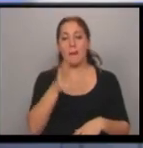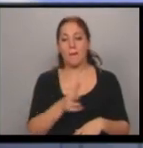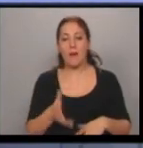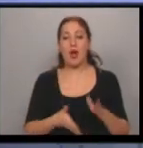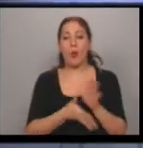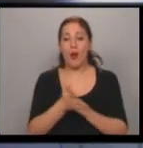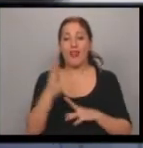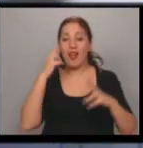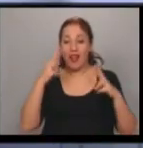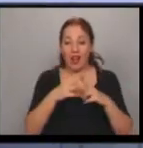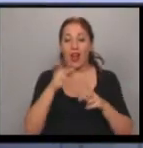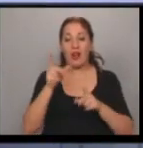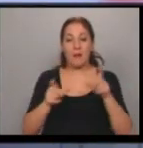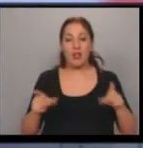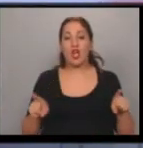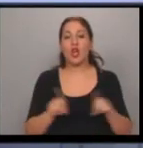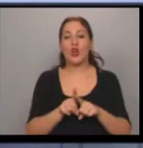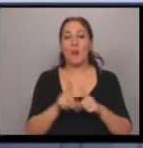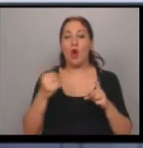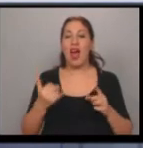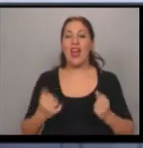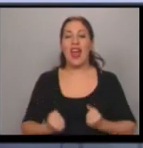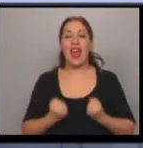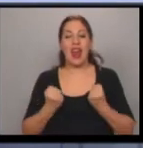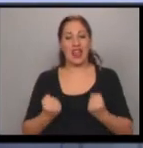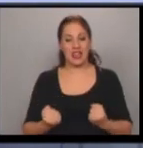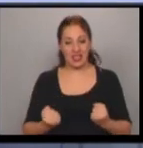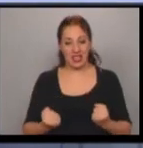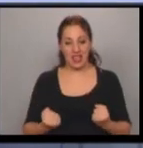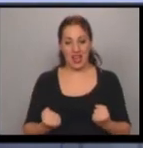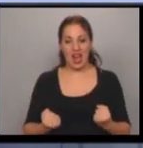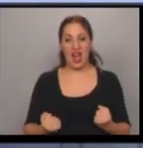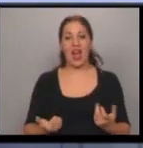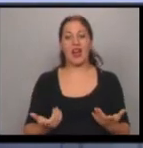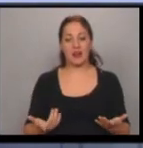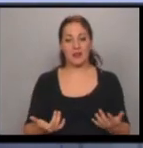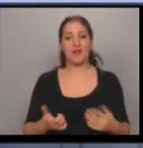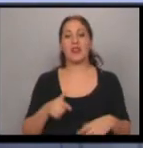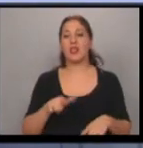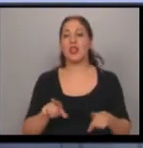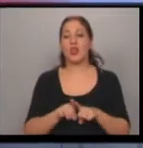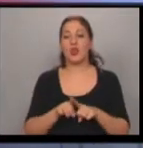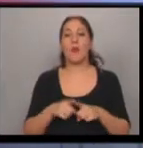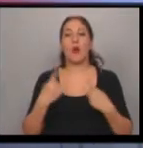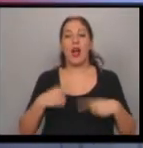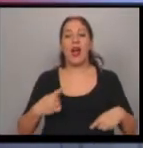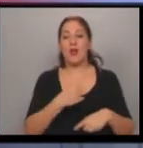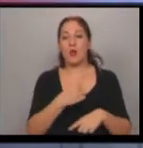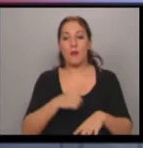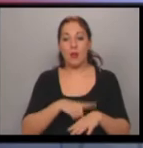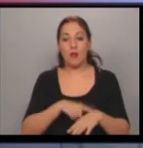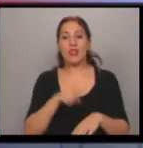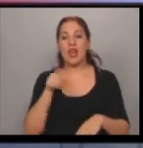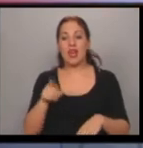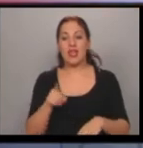encuentra con la gente, es como que se energiza, se revitaliza y da lo mejor que tiene y se entrega en cada uno de los momentos, ¿no? Ese fue el momento